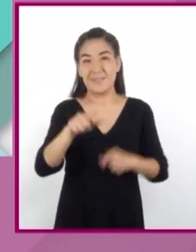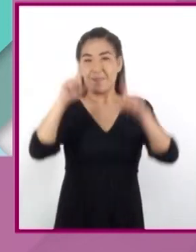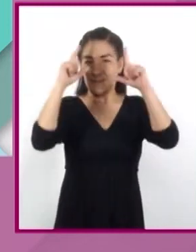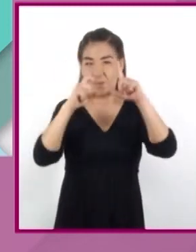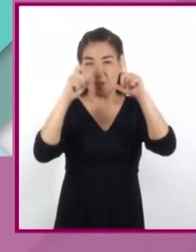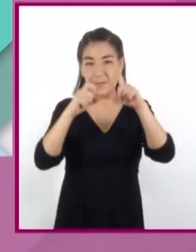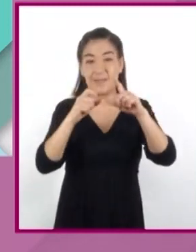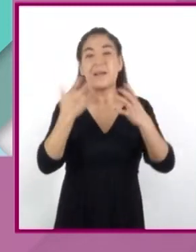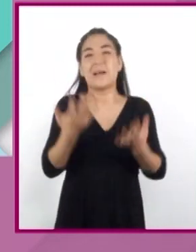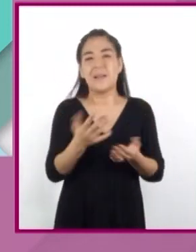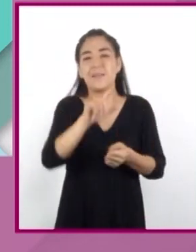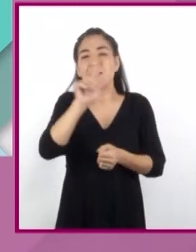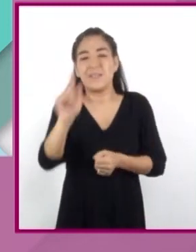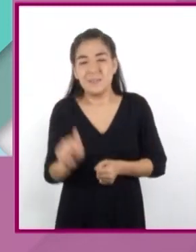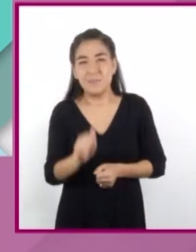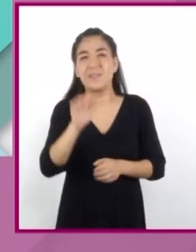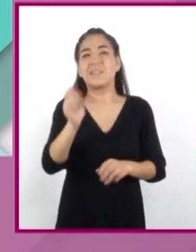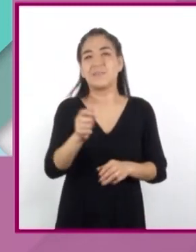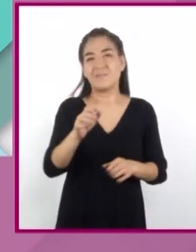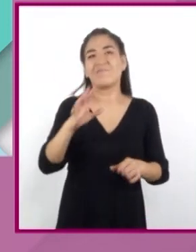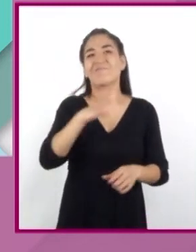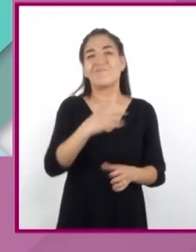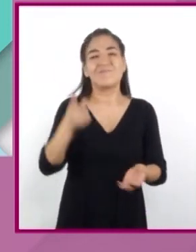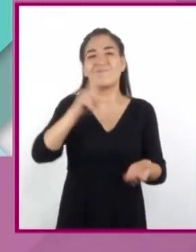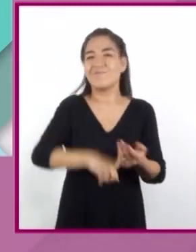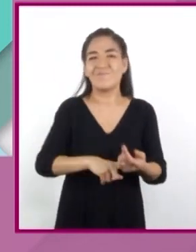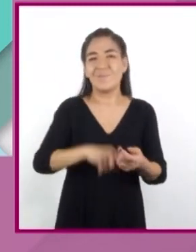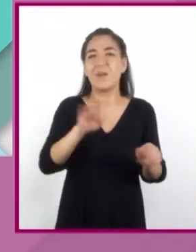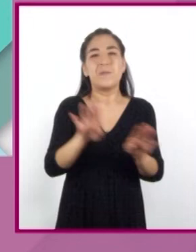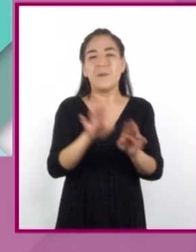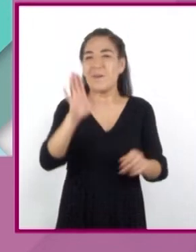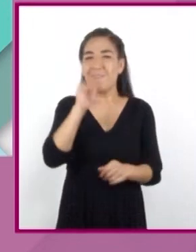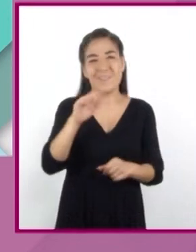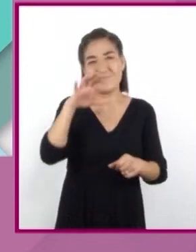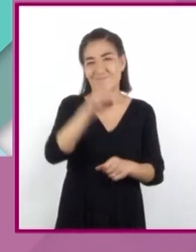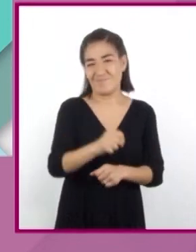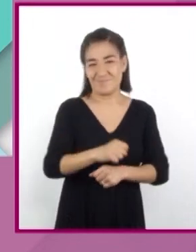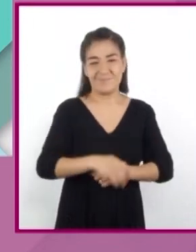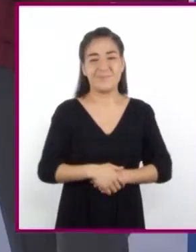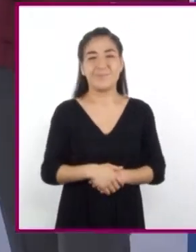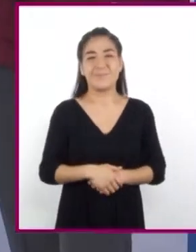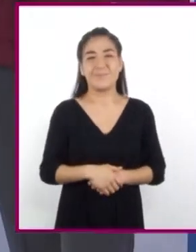un poco de espacio que no alcanzaría para hacer ni una fotografía más.